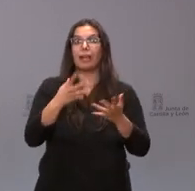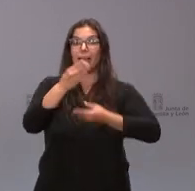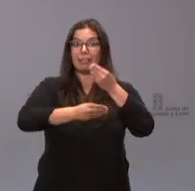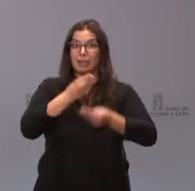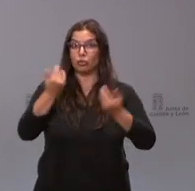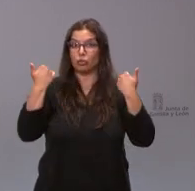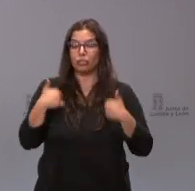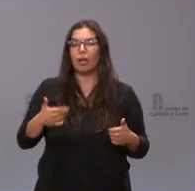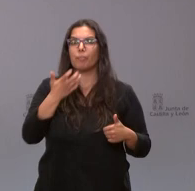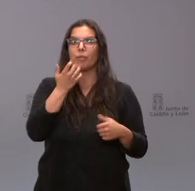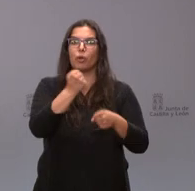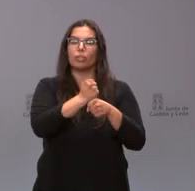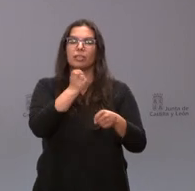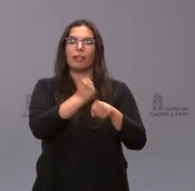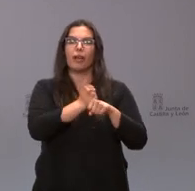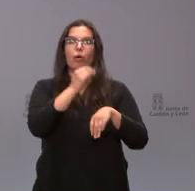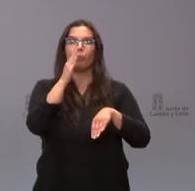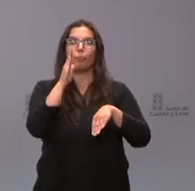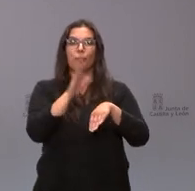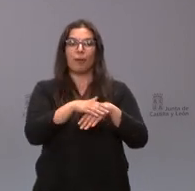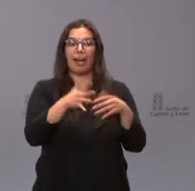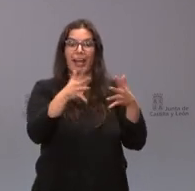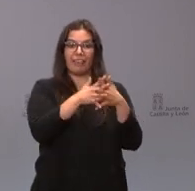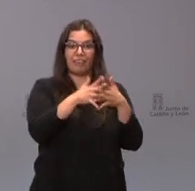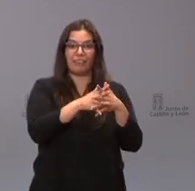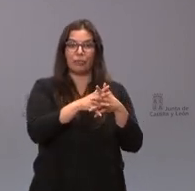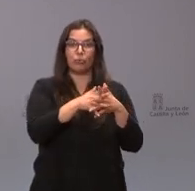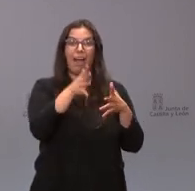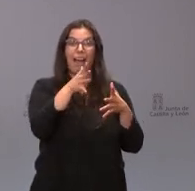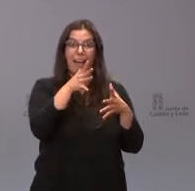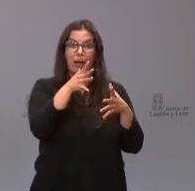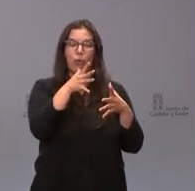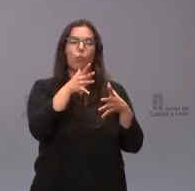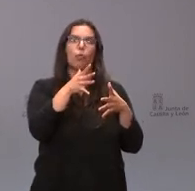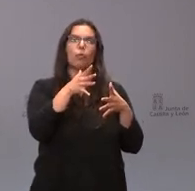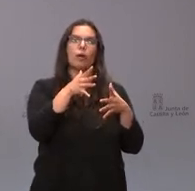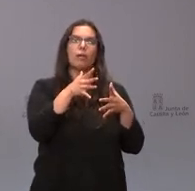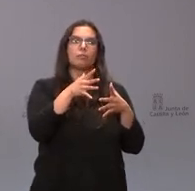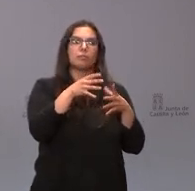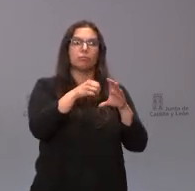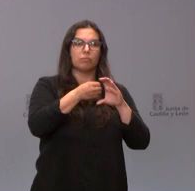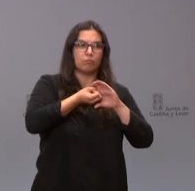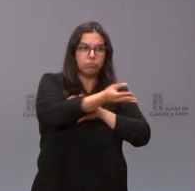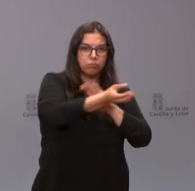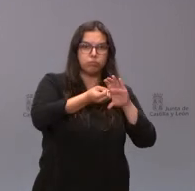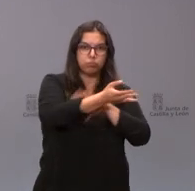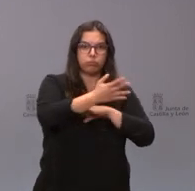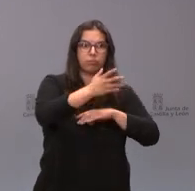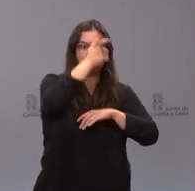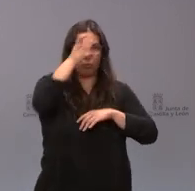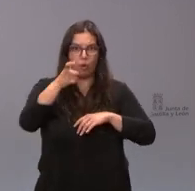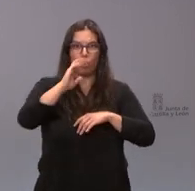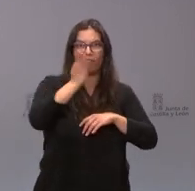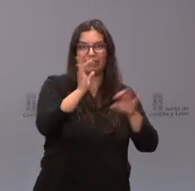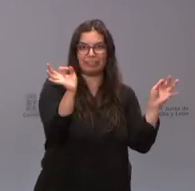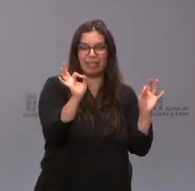está el trabajo para la reposición de las infraestructuras hidráulicas para garantizar el abastecimiento de agua a las poblaciones afectadas